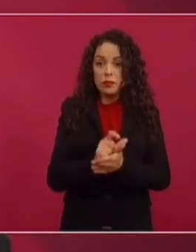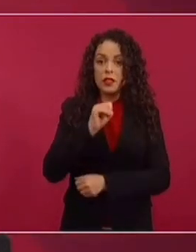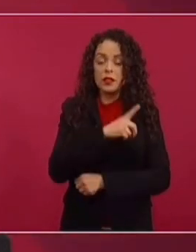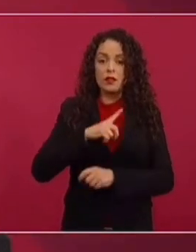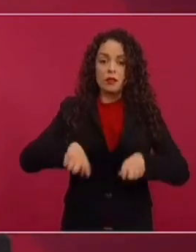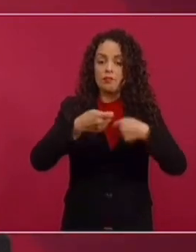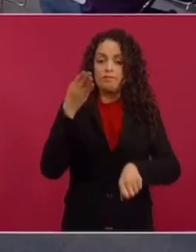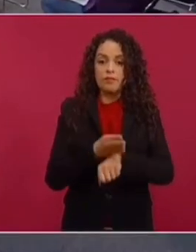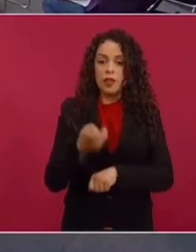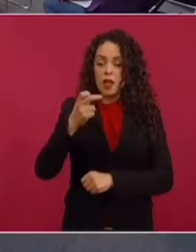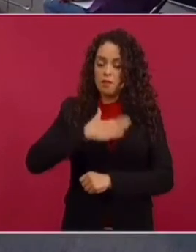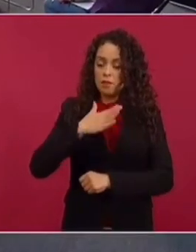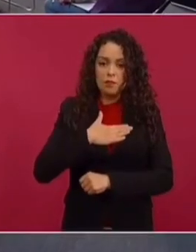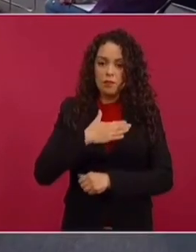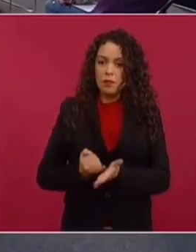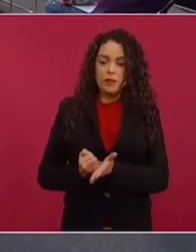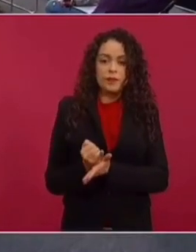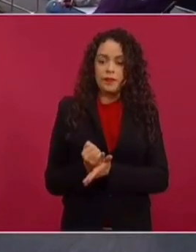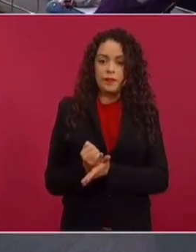Esa mi postura.